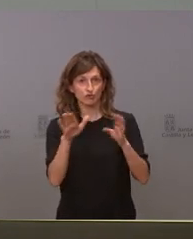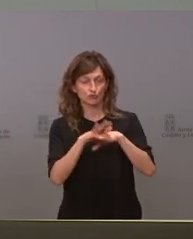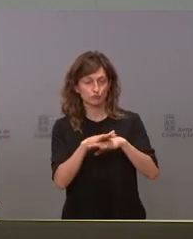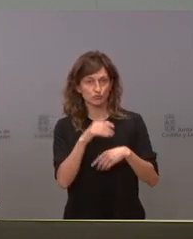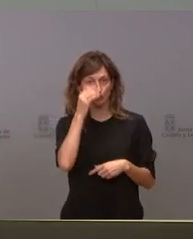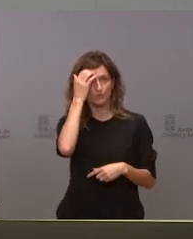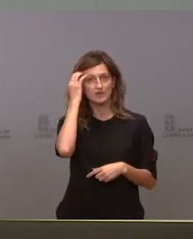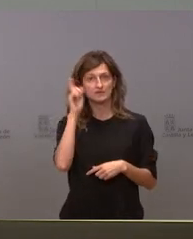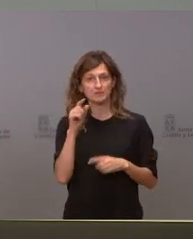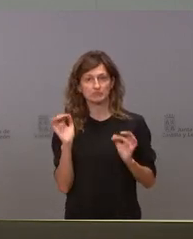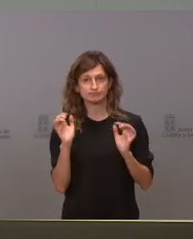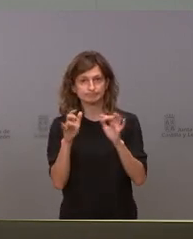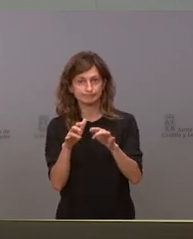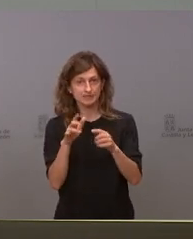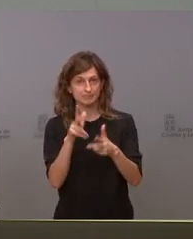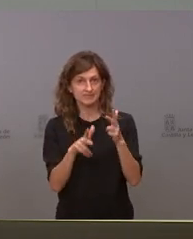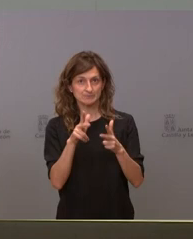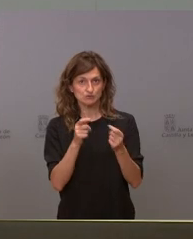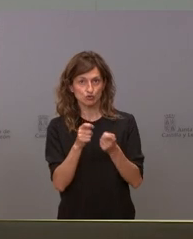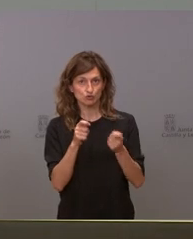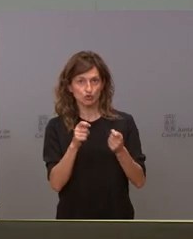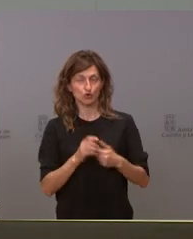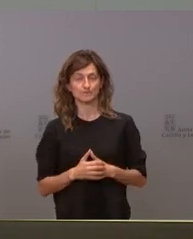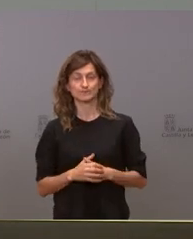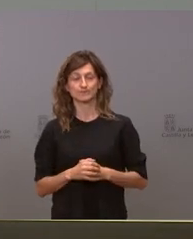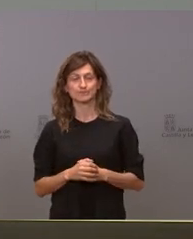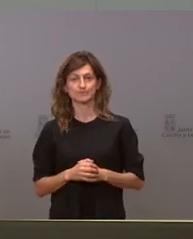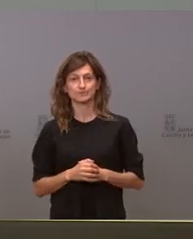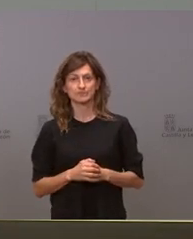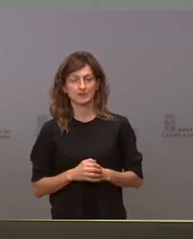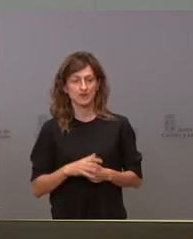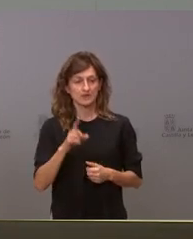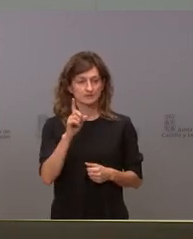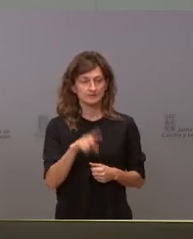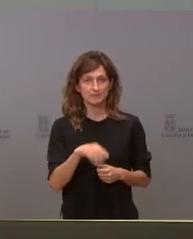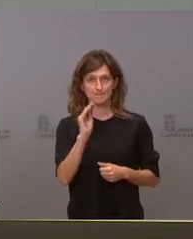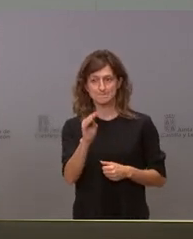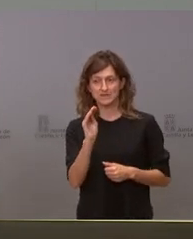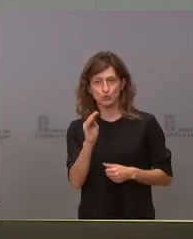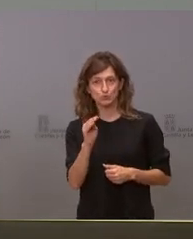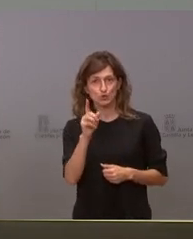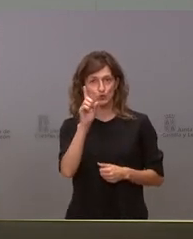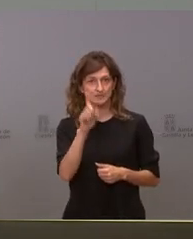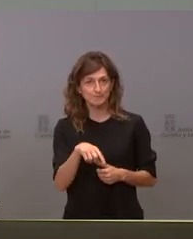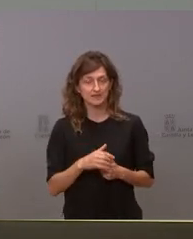el control de aglomeraciones en Euskadi y luego quería preguntarle también por los